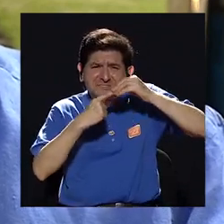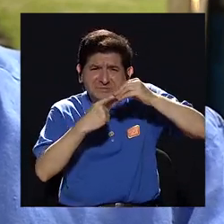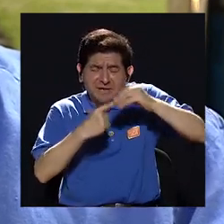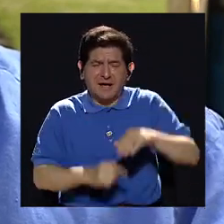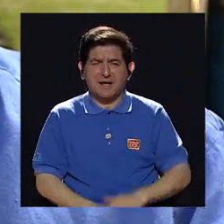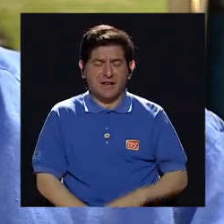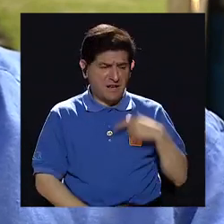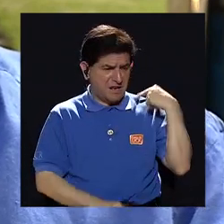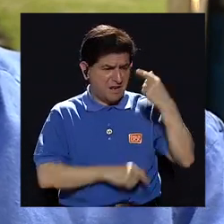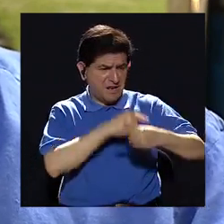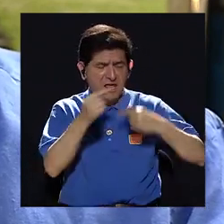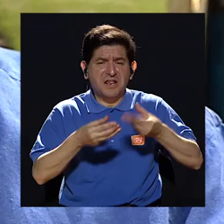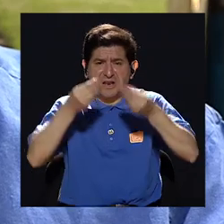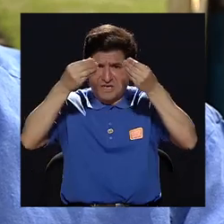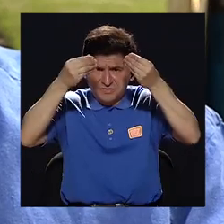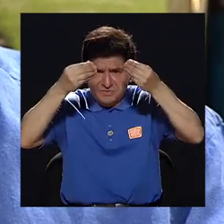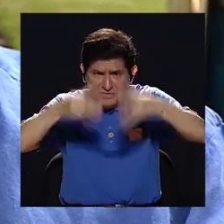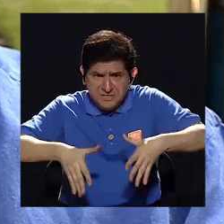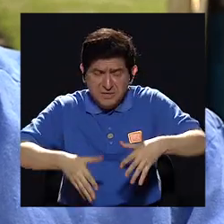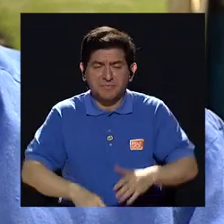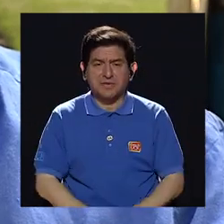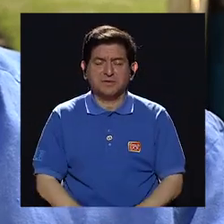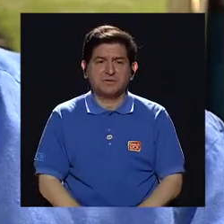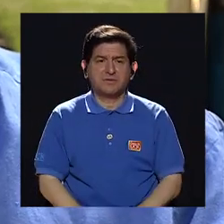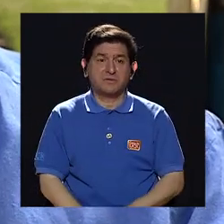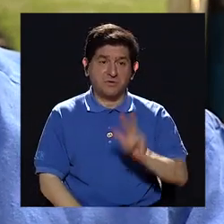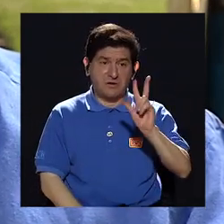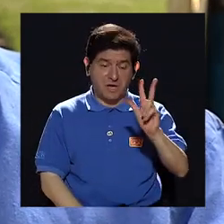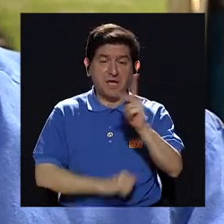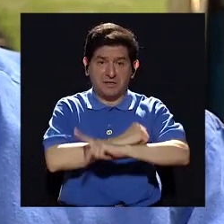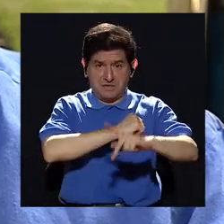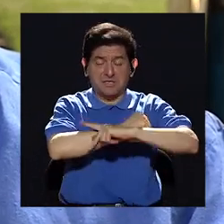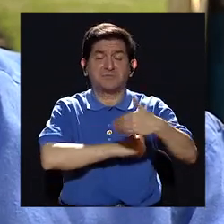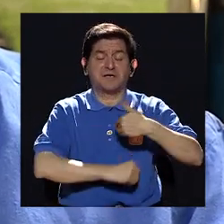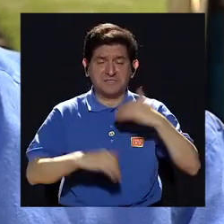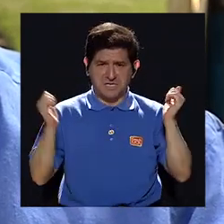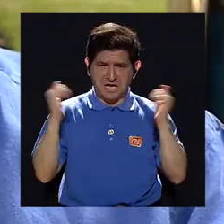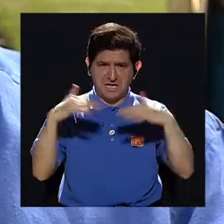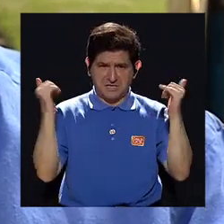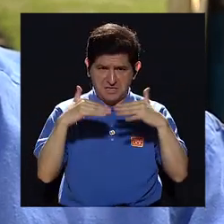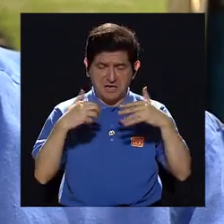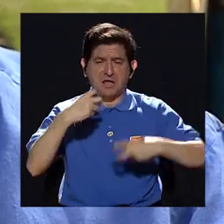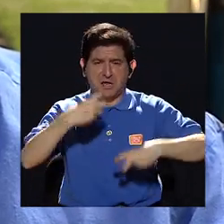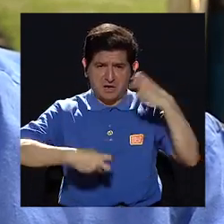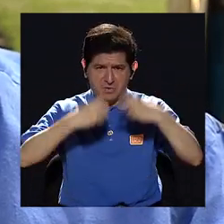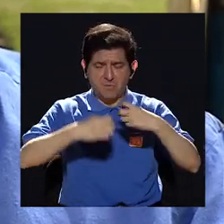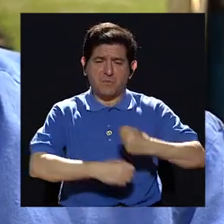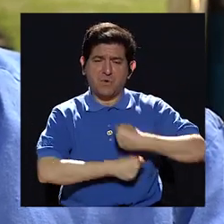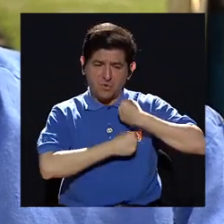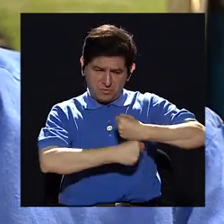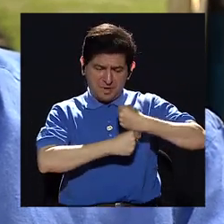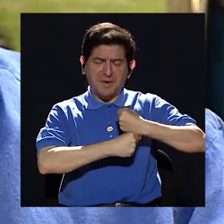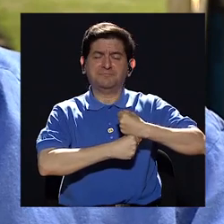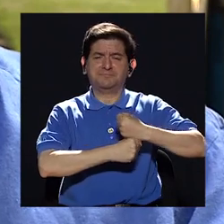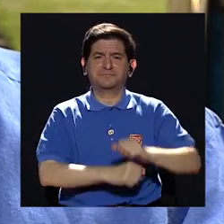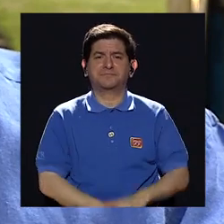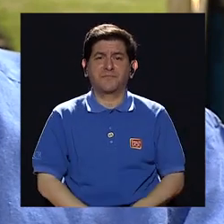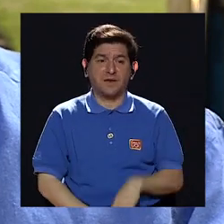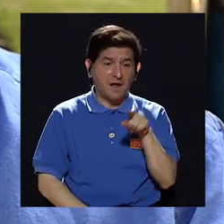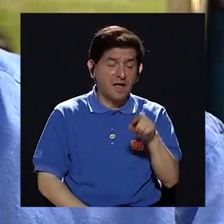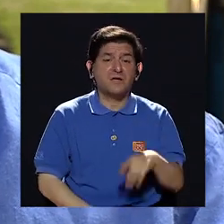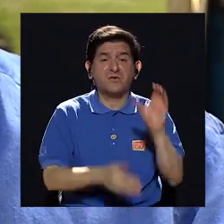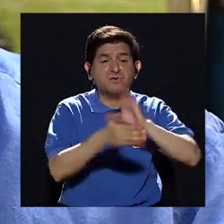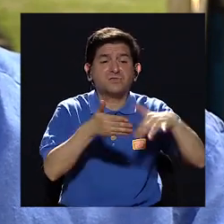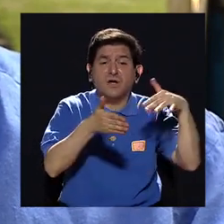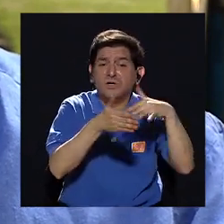Es una generación perdida, por lo menos en los tres países donde hubo guerra, donde hubo conflicto militar, porque en lugar de